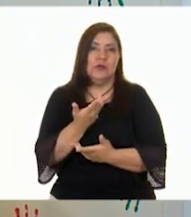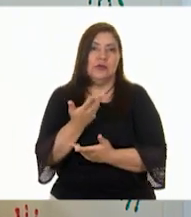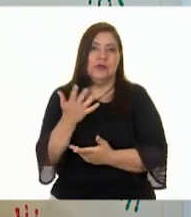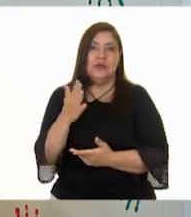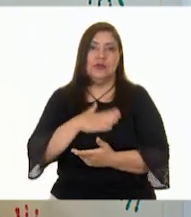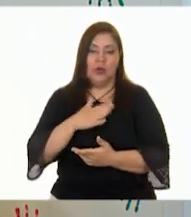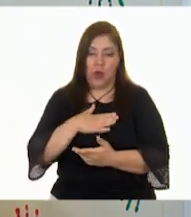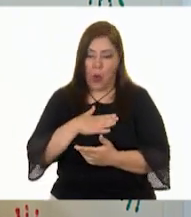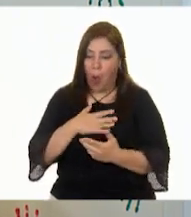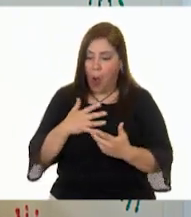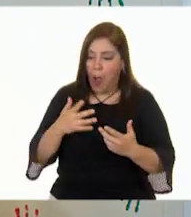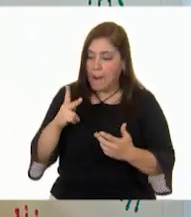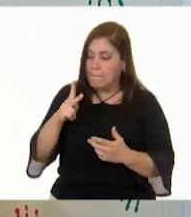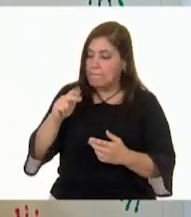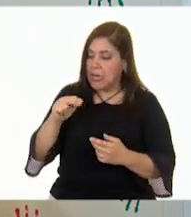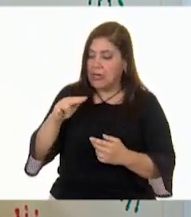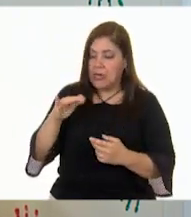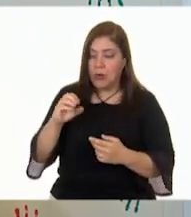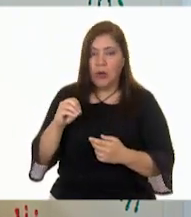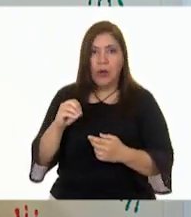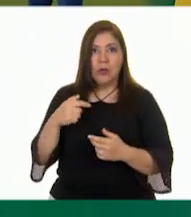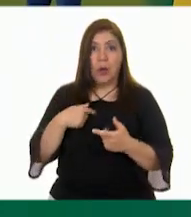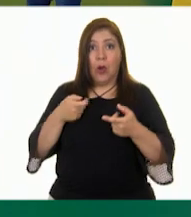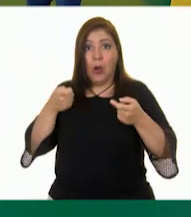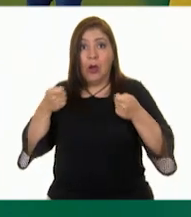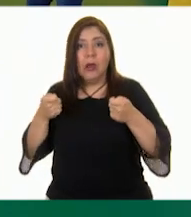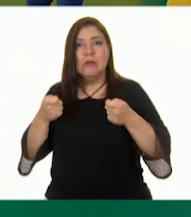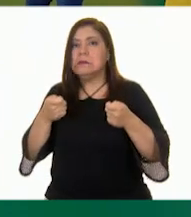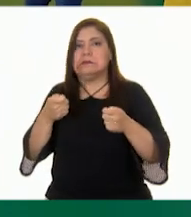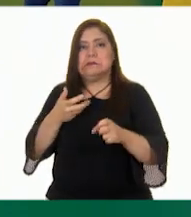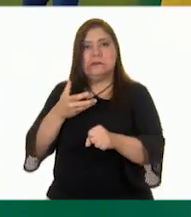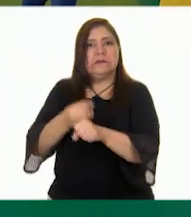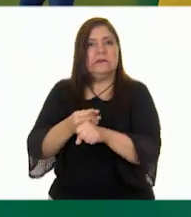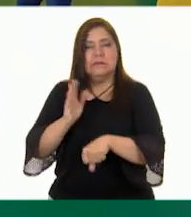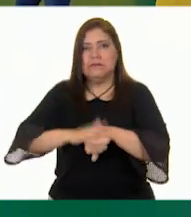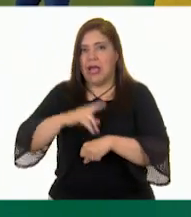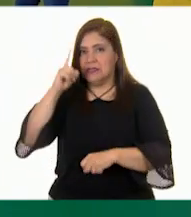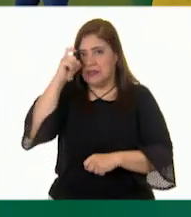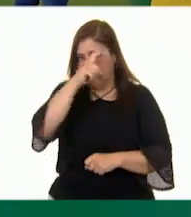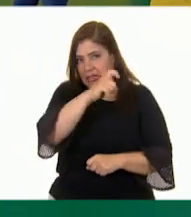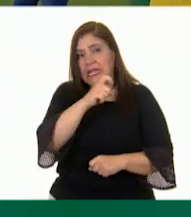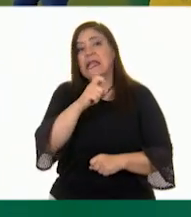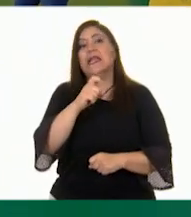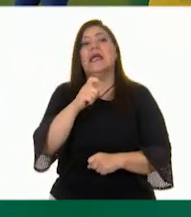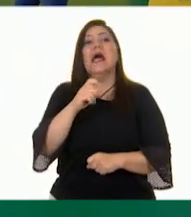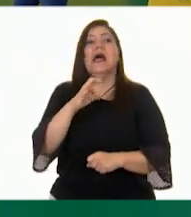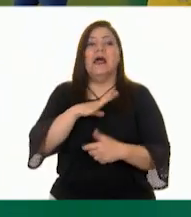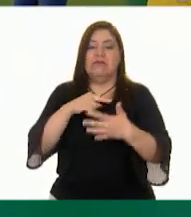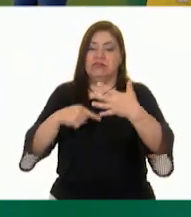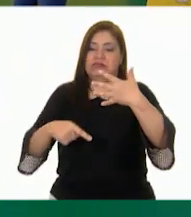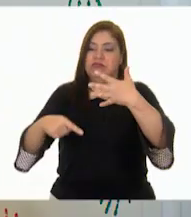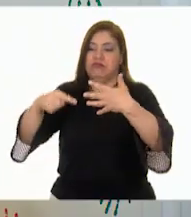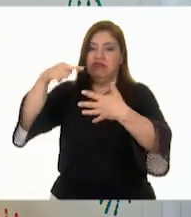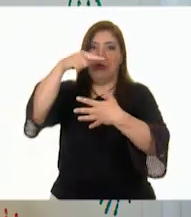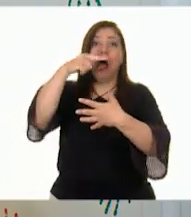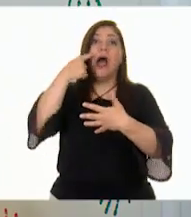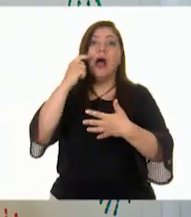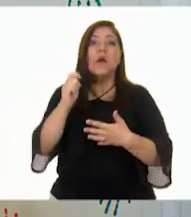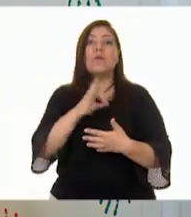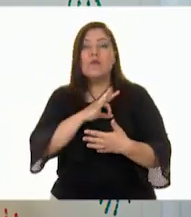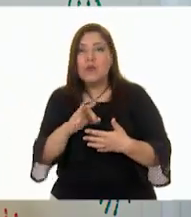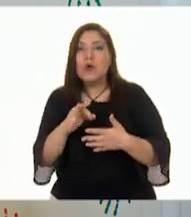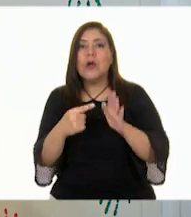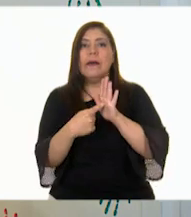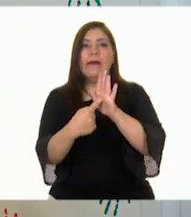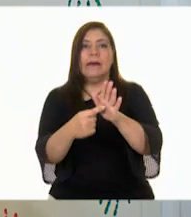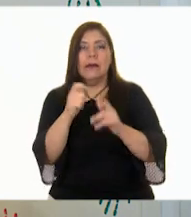nuestra reacción al pánico es más difícil de regular. Estas emociones se pueden presentar ante estímulos que percibes